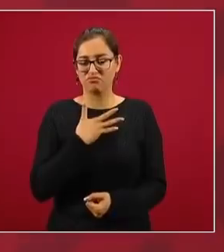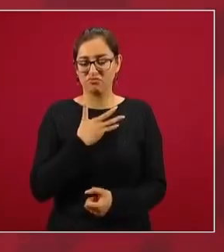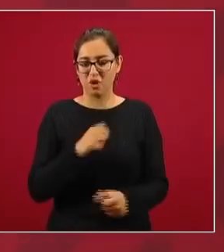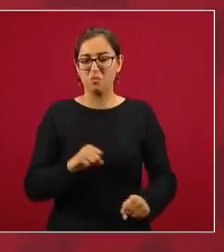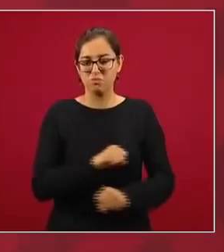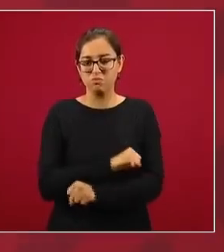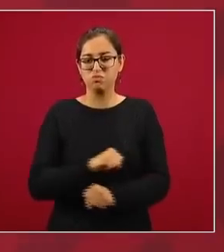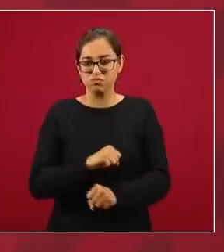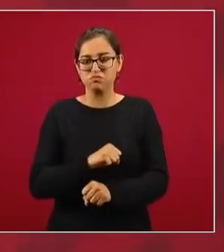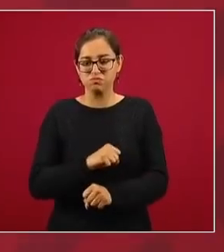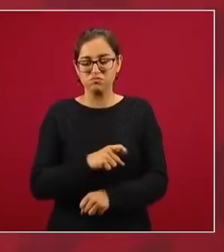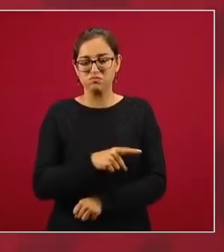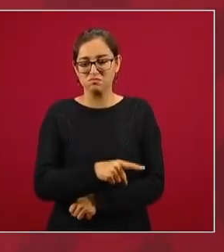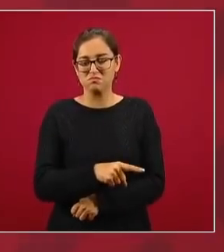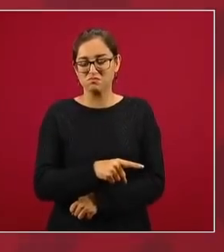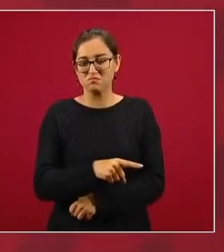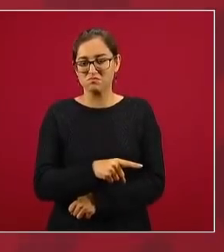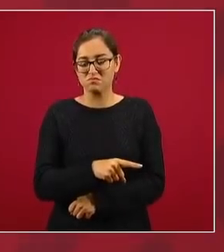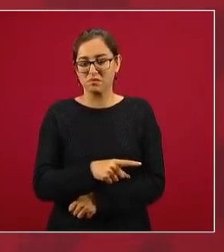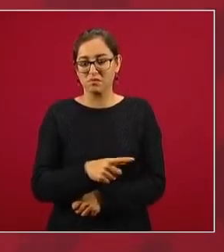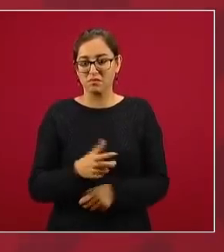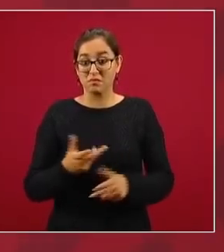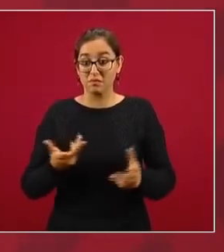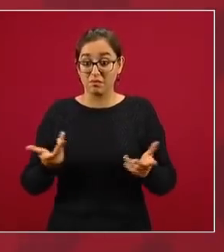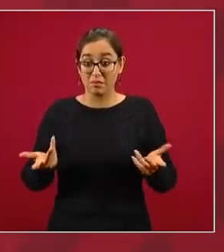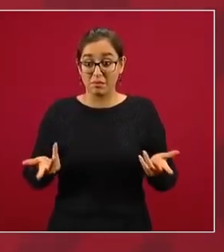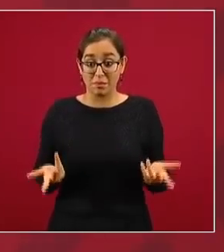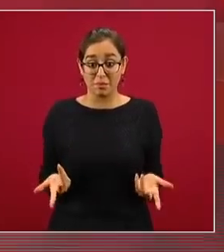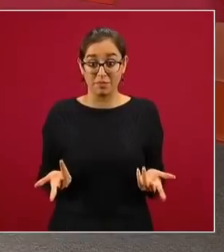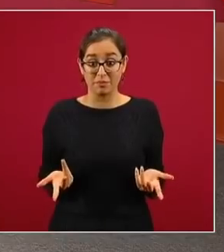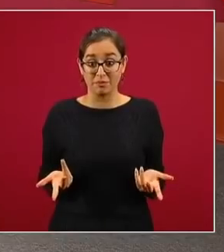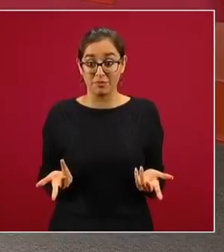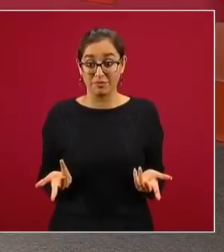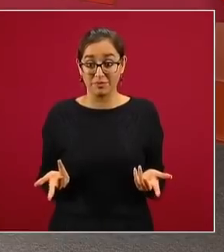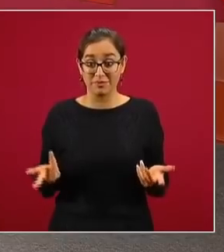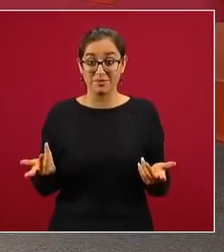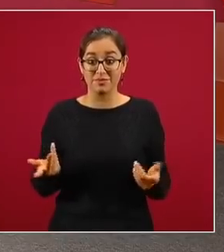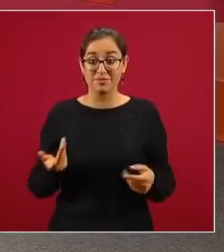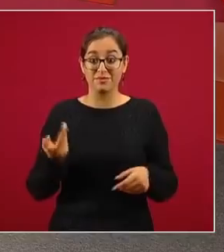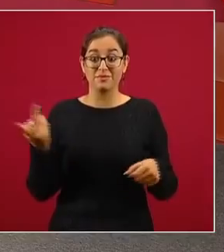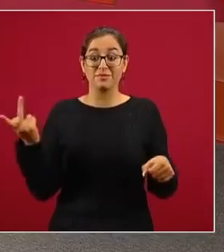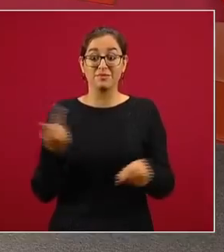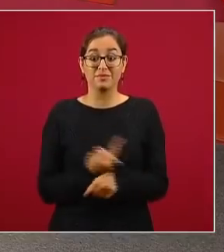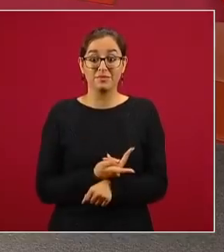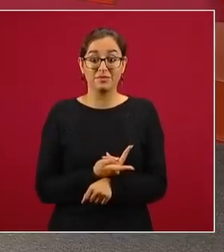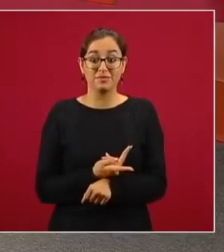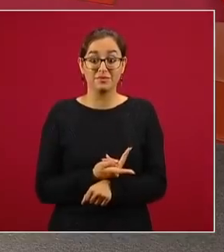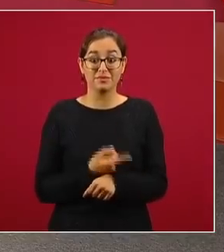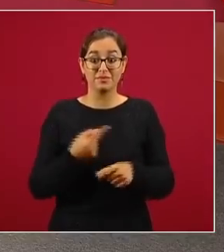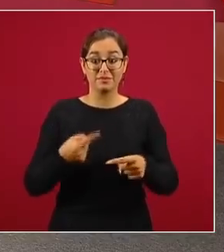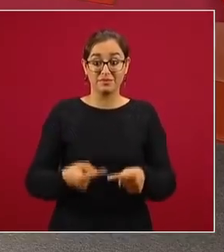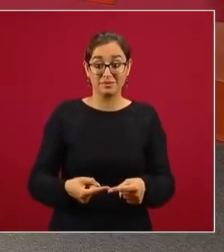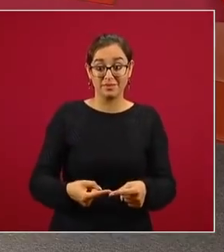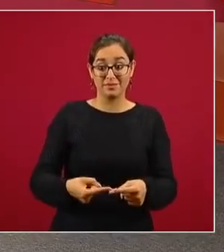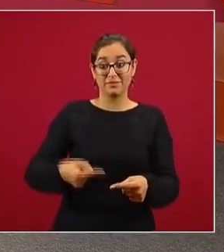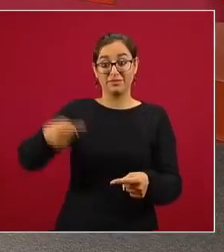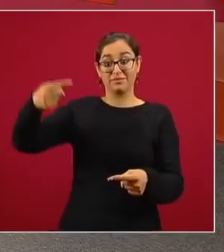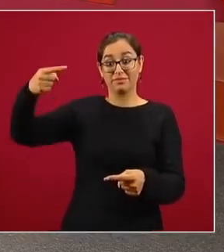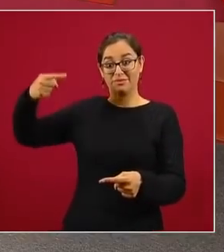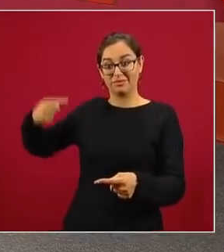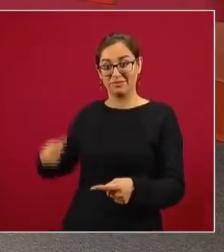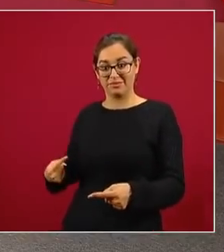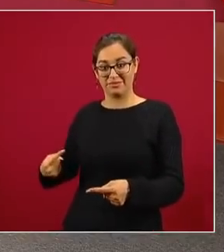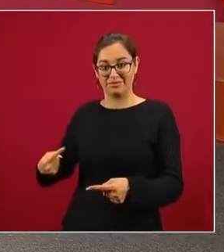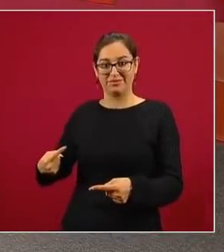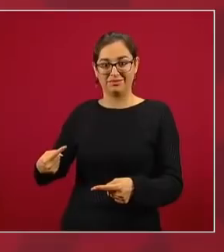granadas que habían extraído de la